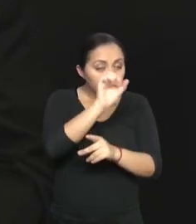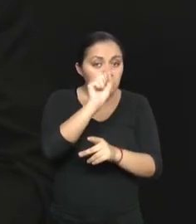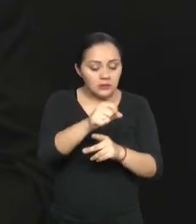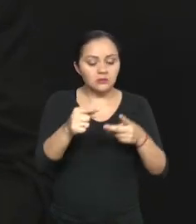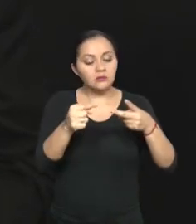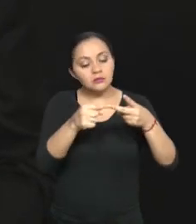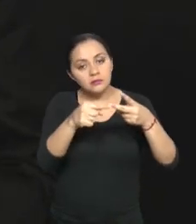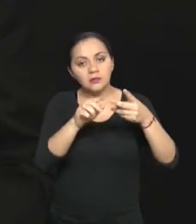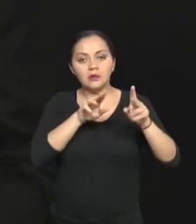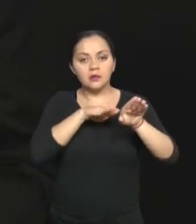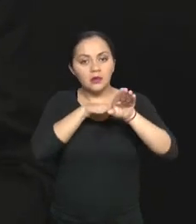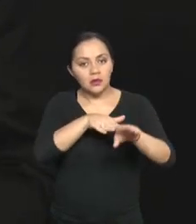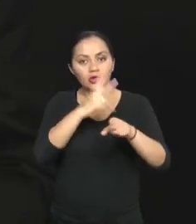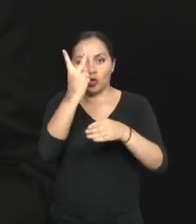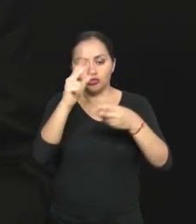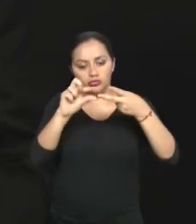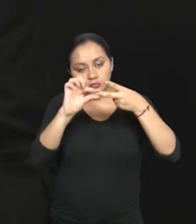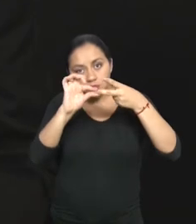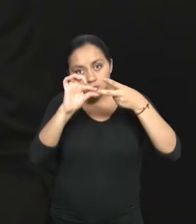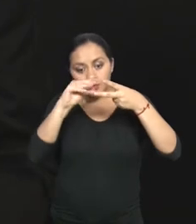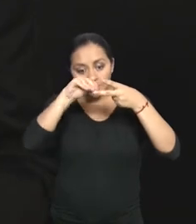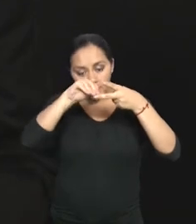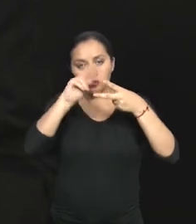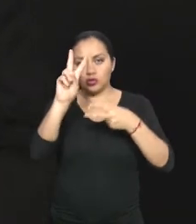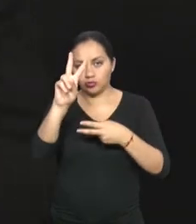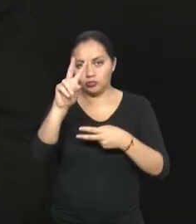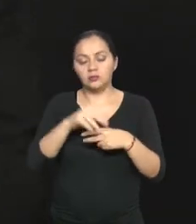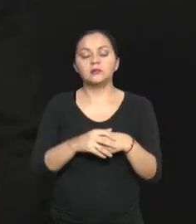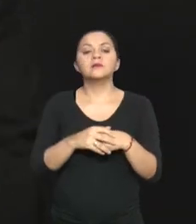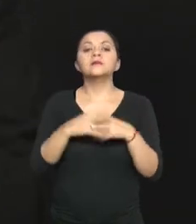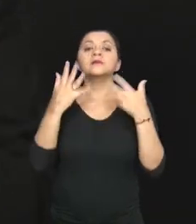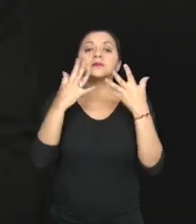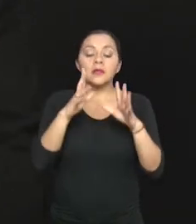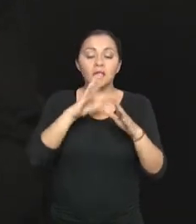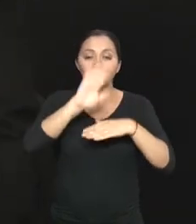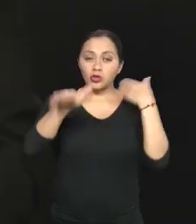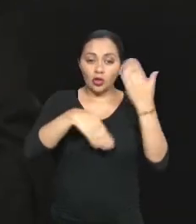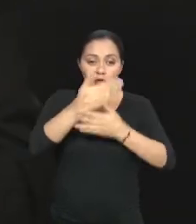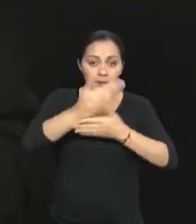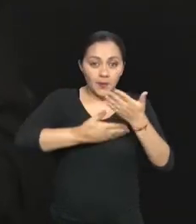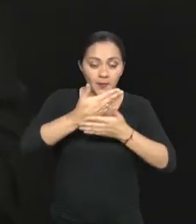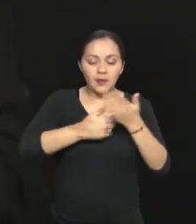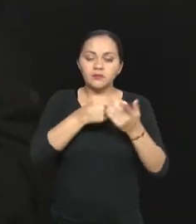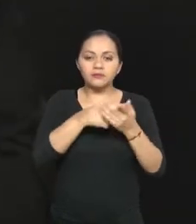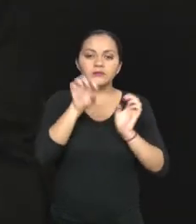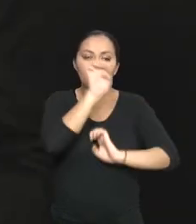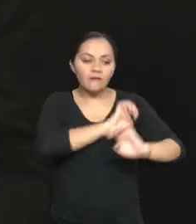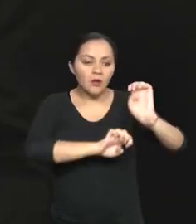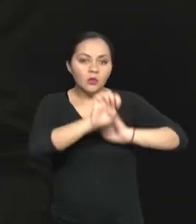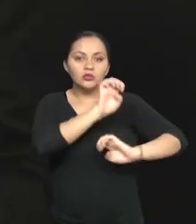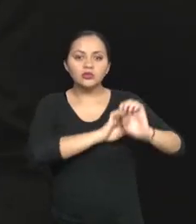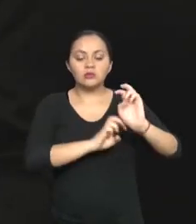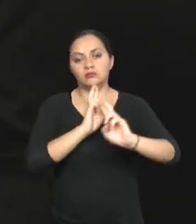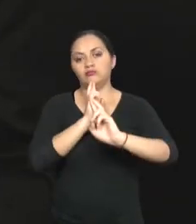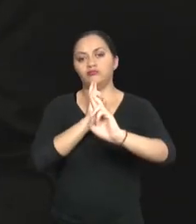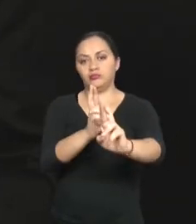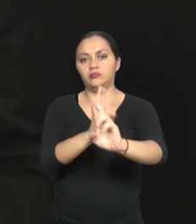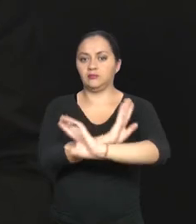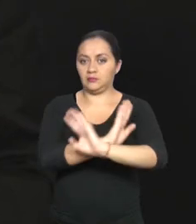hacerse el beneficio. Y finalmente, con estos documentos se hace una evaluación para la resolución.